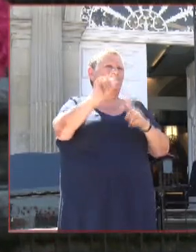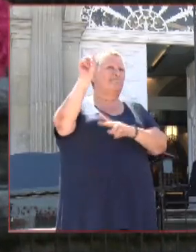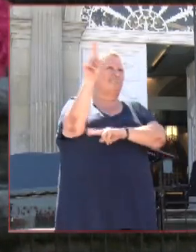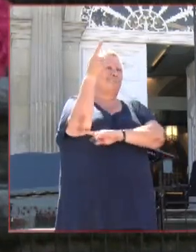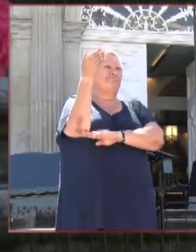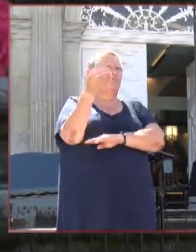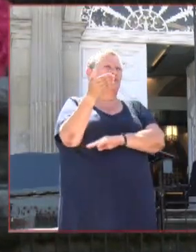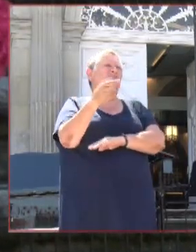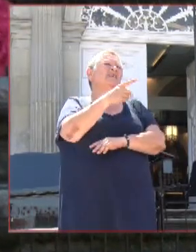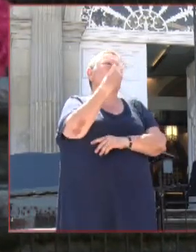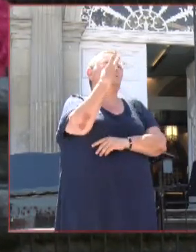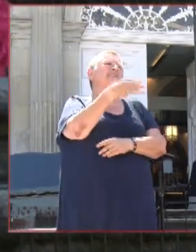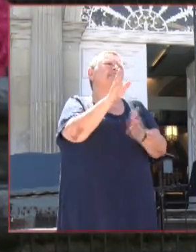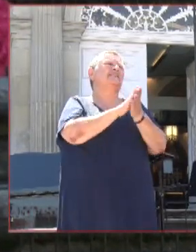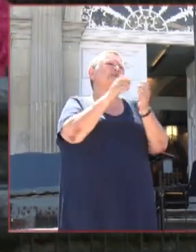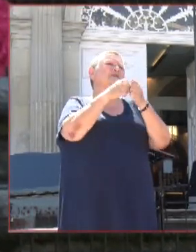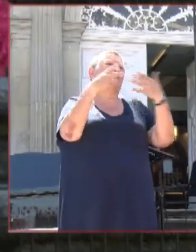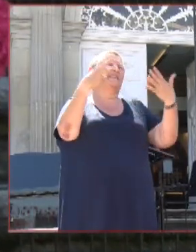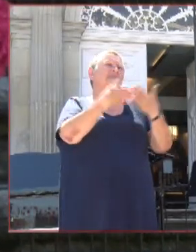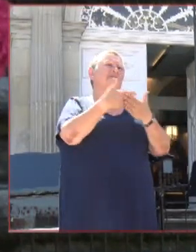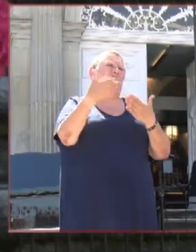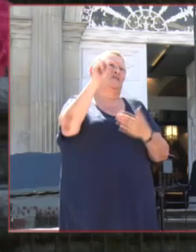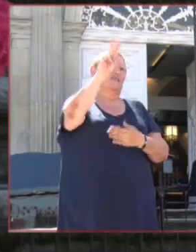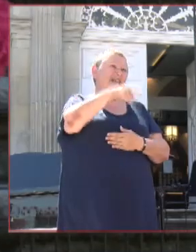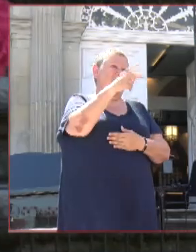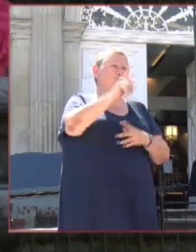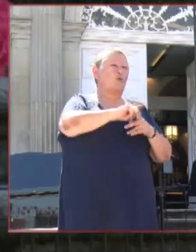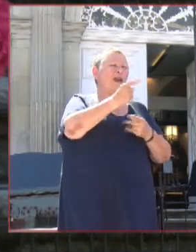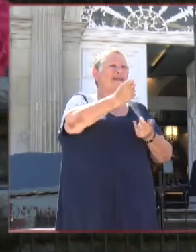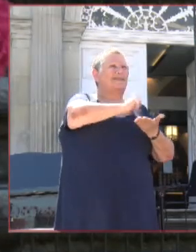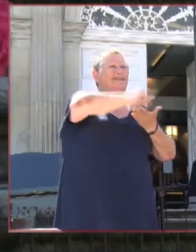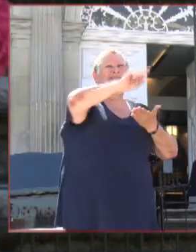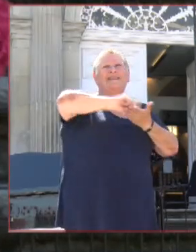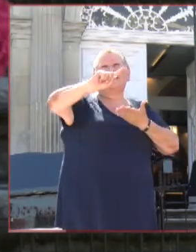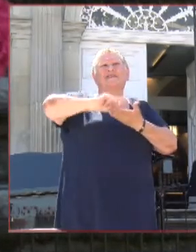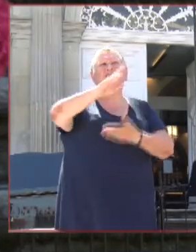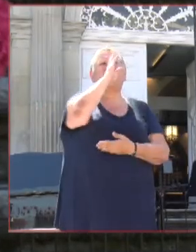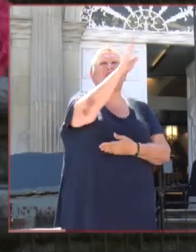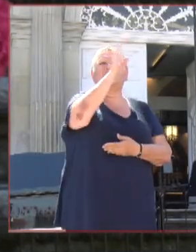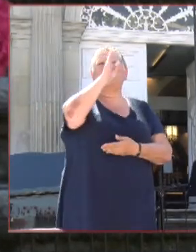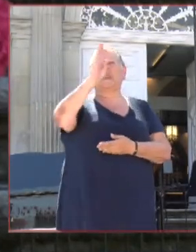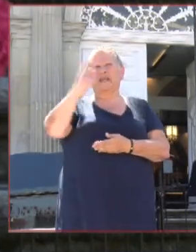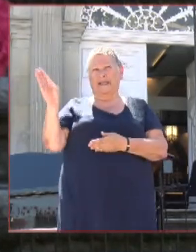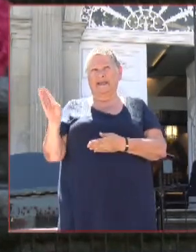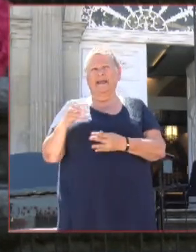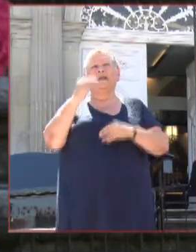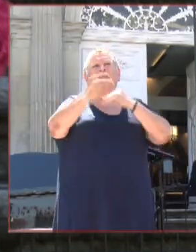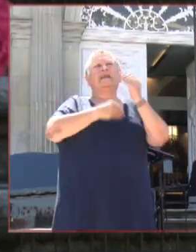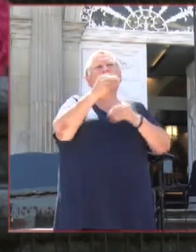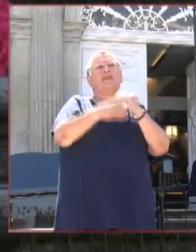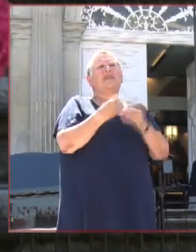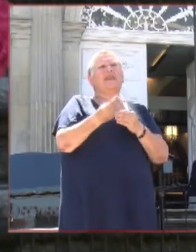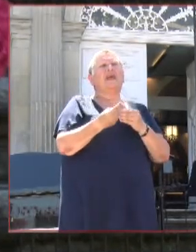327 millóns de euros en transferencias diretas, coas que se fixeron